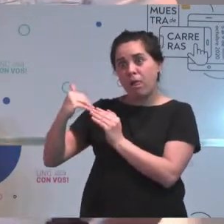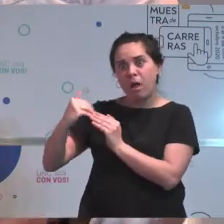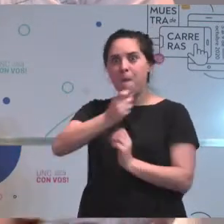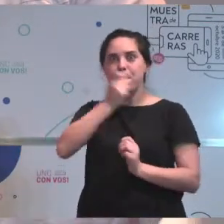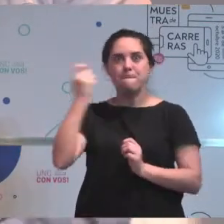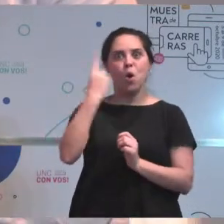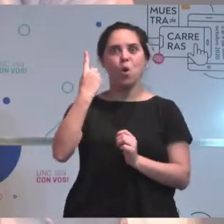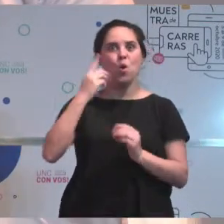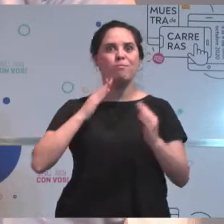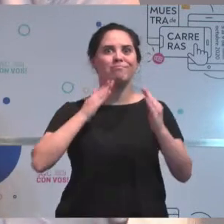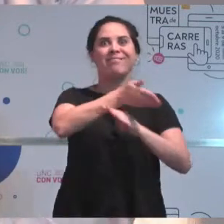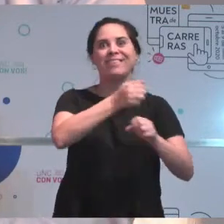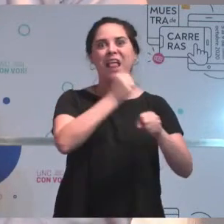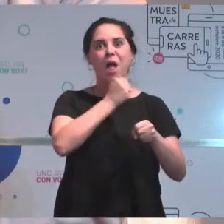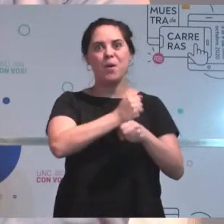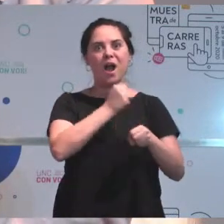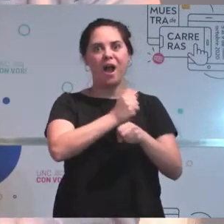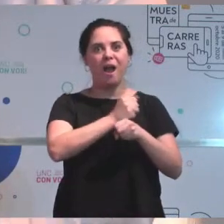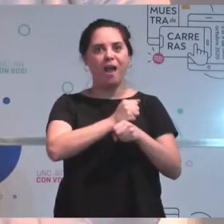básica, ¿no?